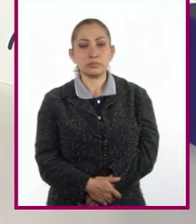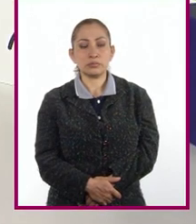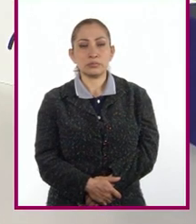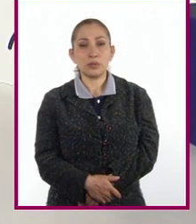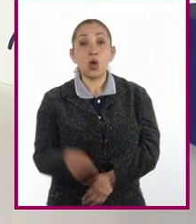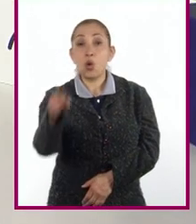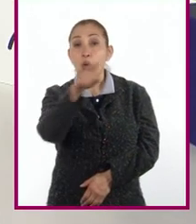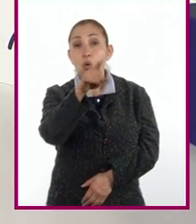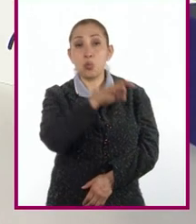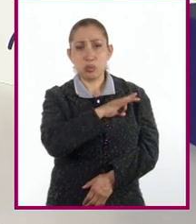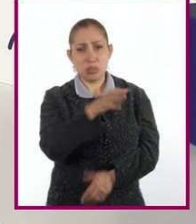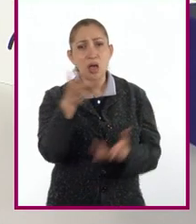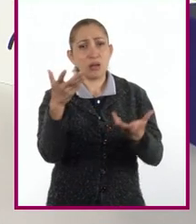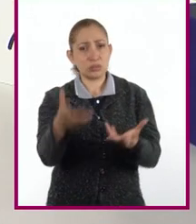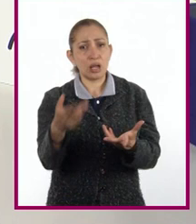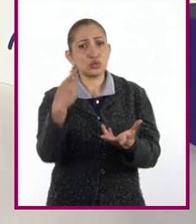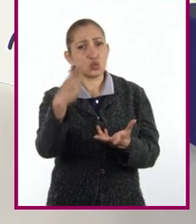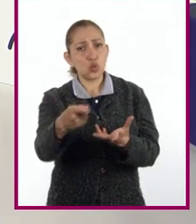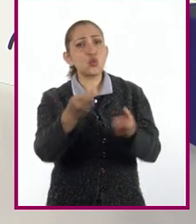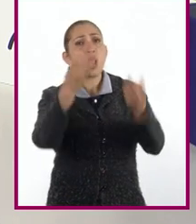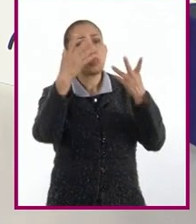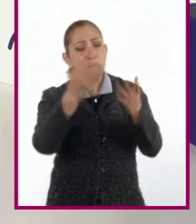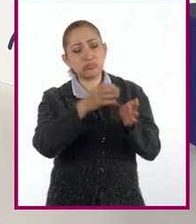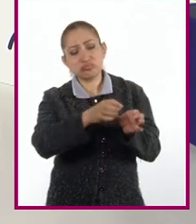Ustedes pueden hacer las piezas que considere.